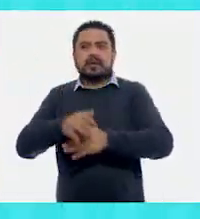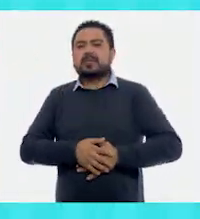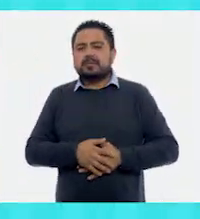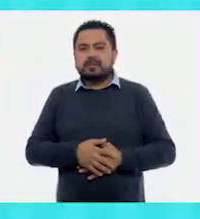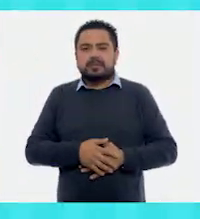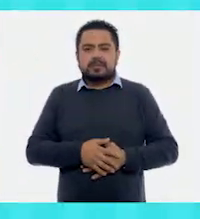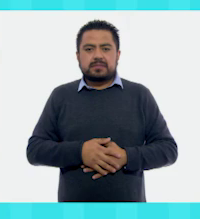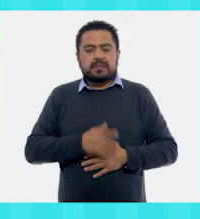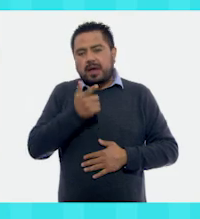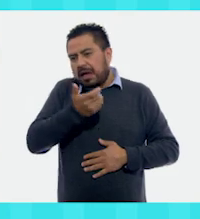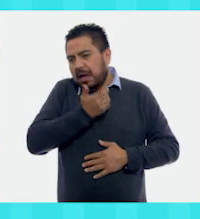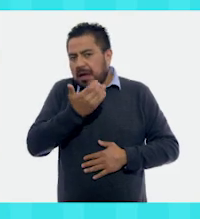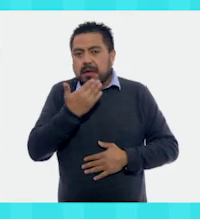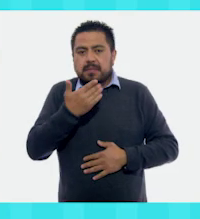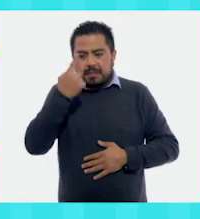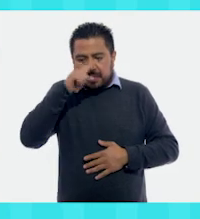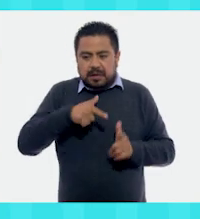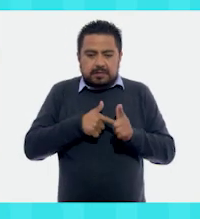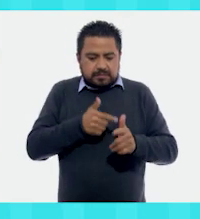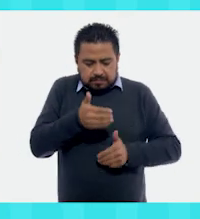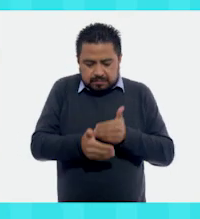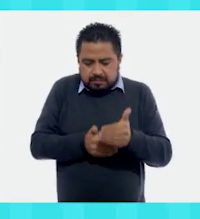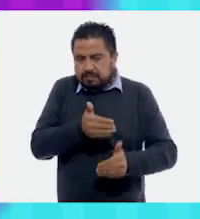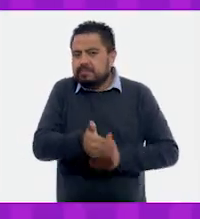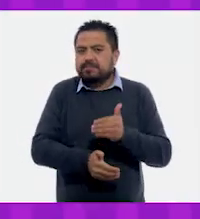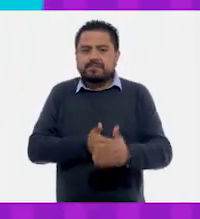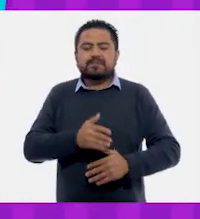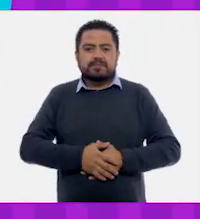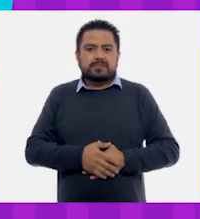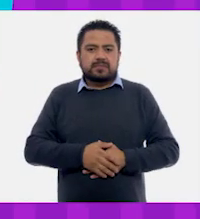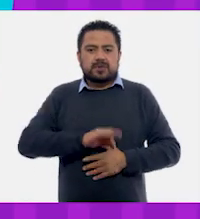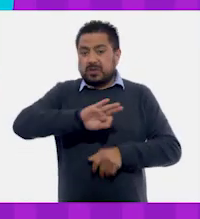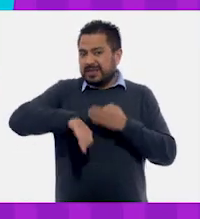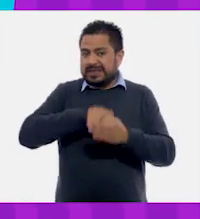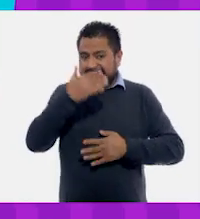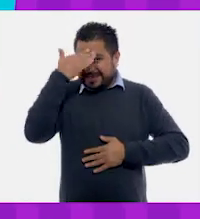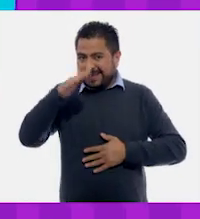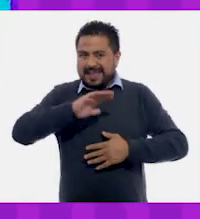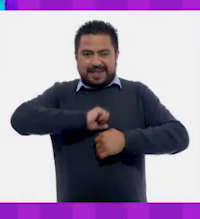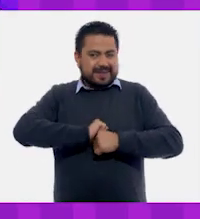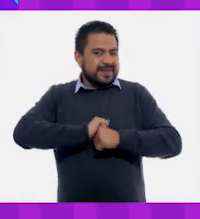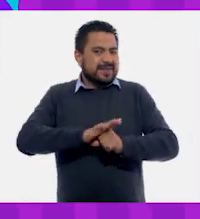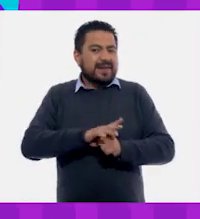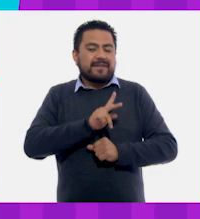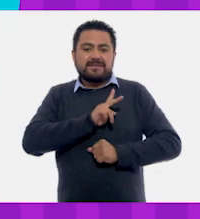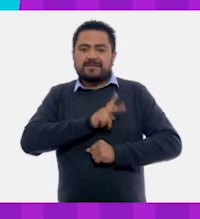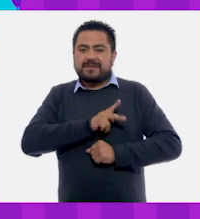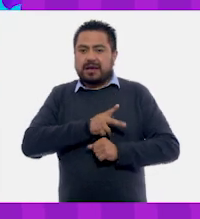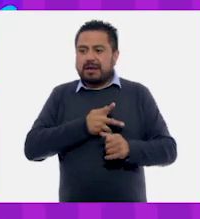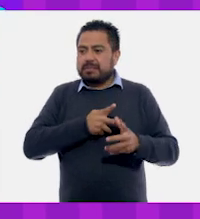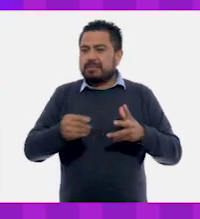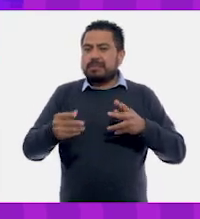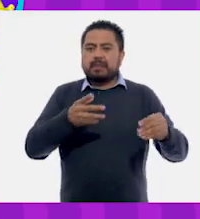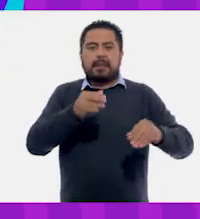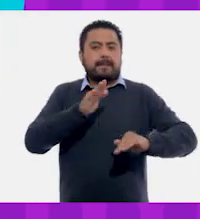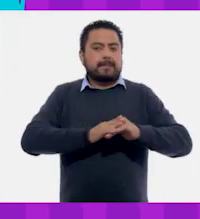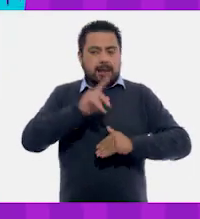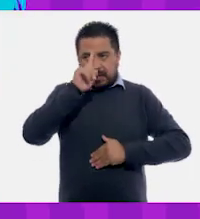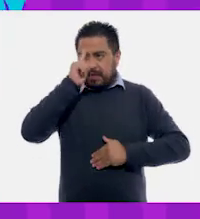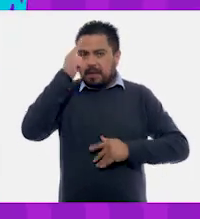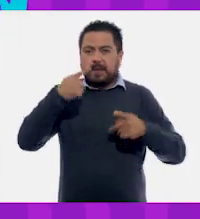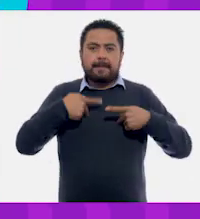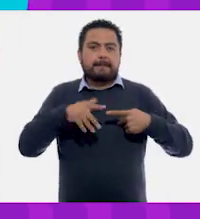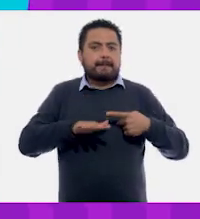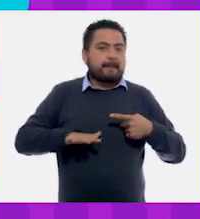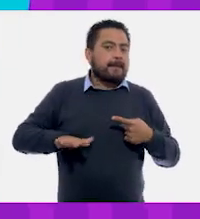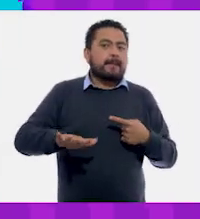Buenas prácticas para seguir adelante. Como todos sabemos, el COVID-19 es un virus que se contagia muy fácilmente entre las